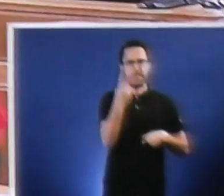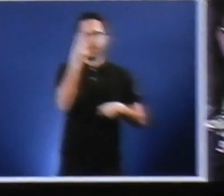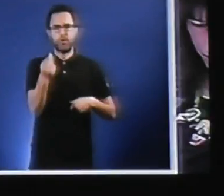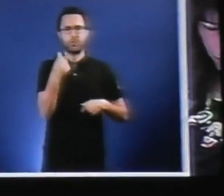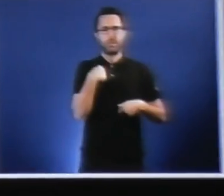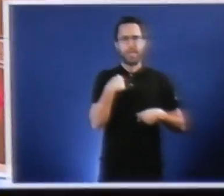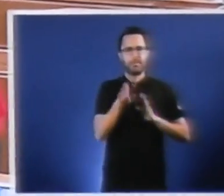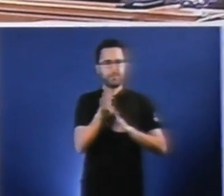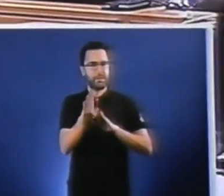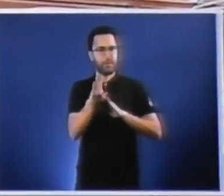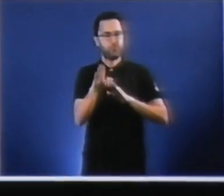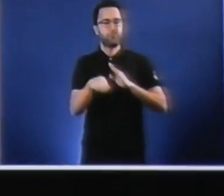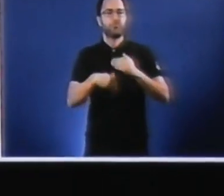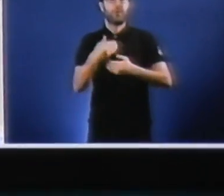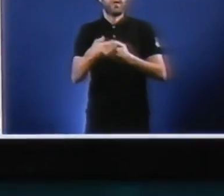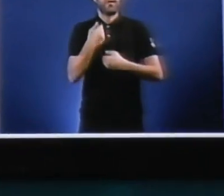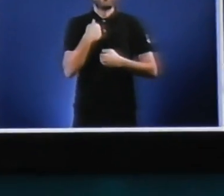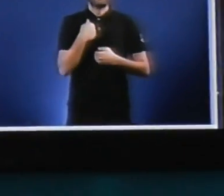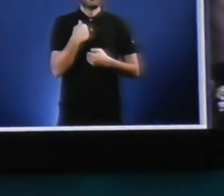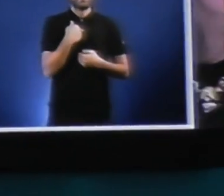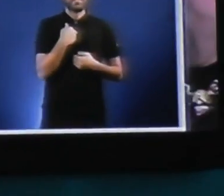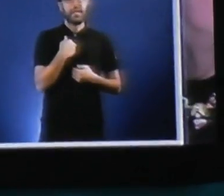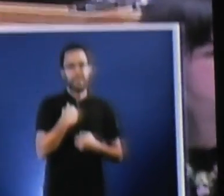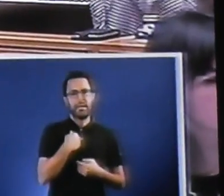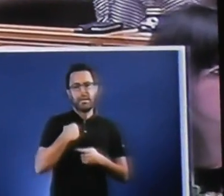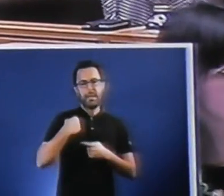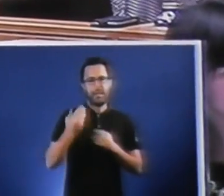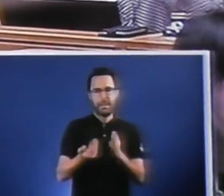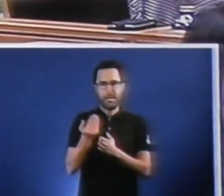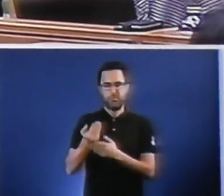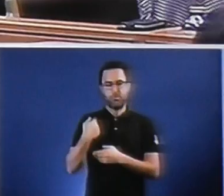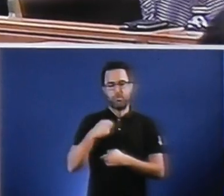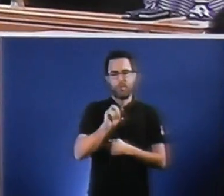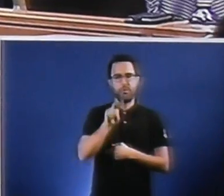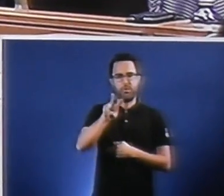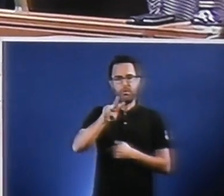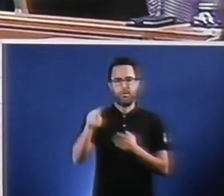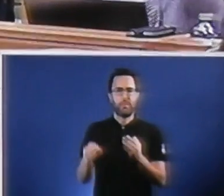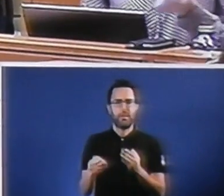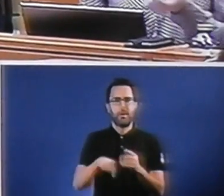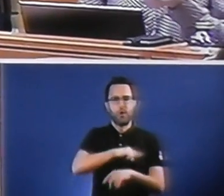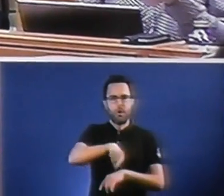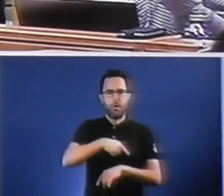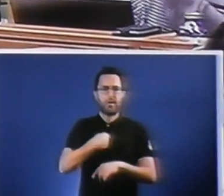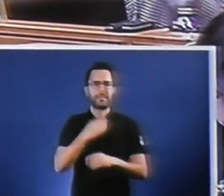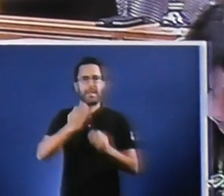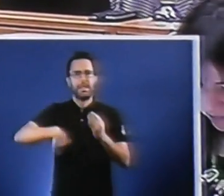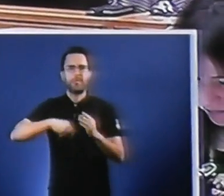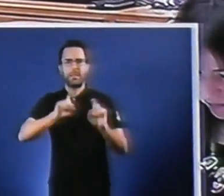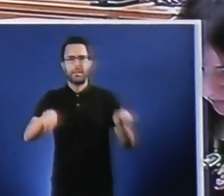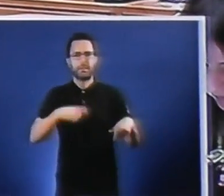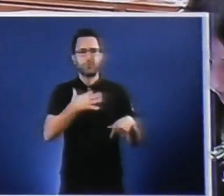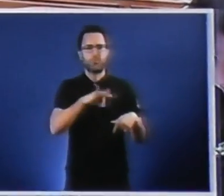interrumpidos e diarios, doce horas sen que ningún suposto ou límite de descanso diario poda quedar